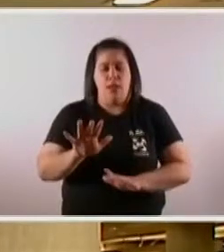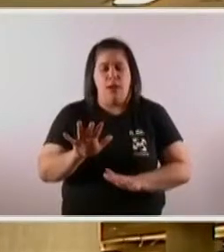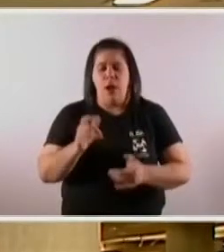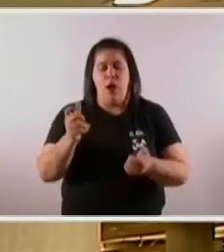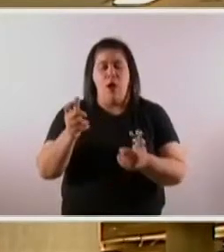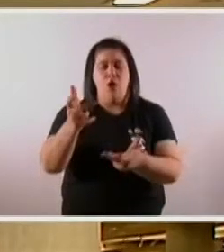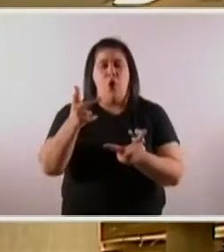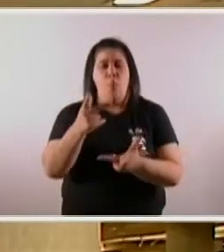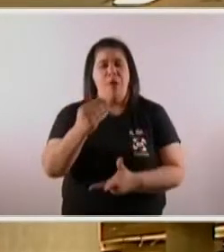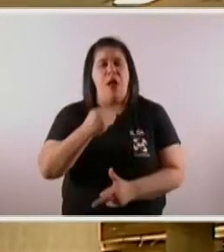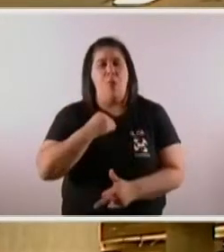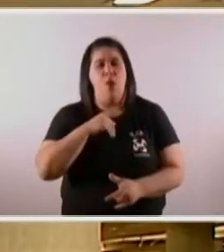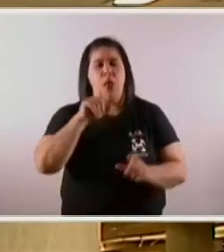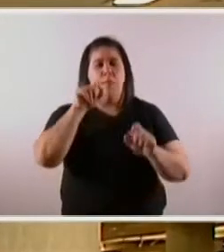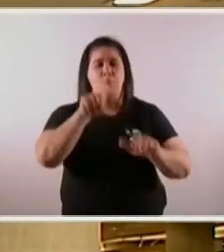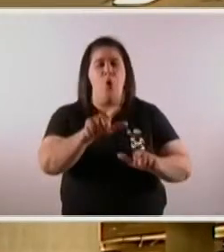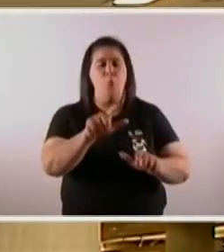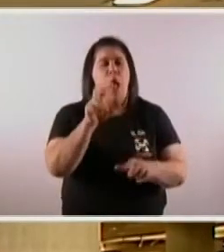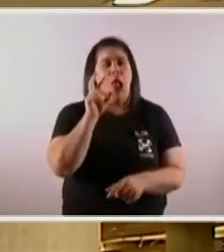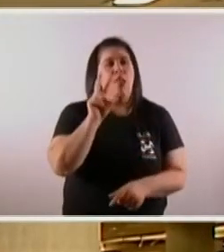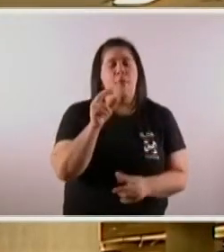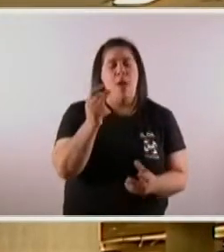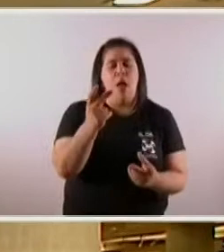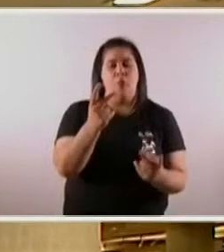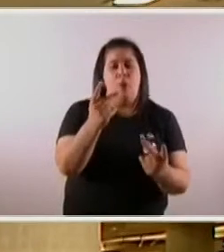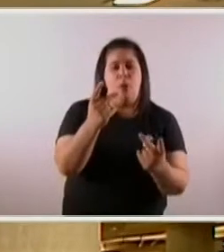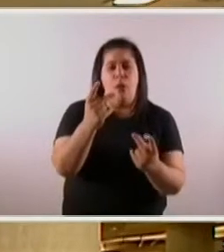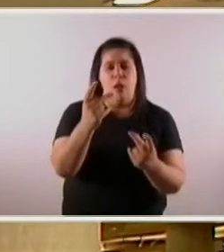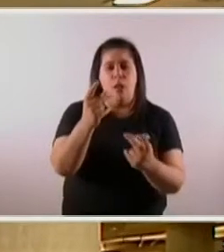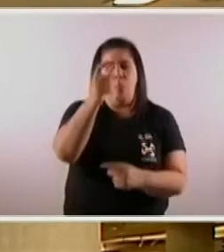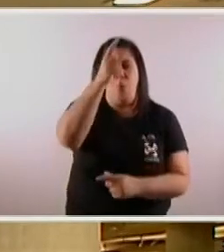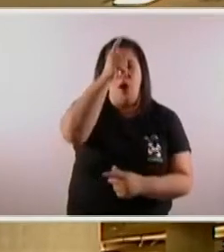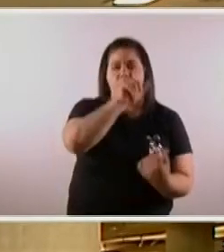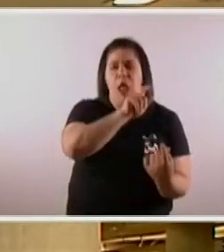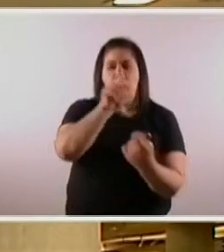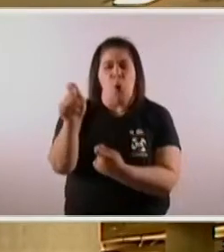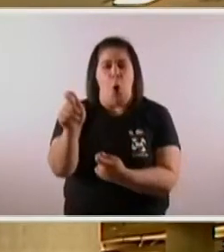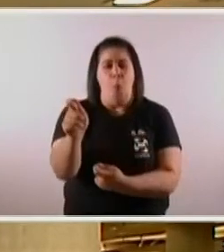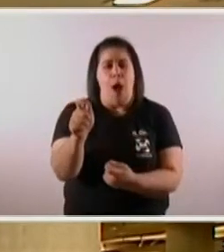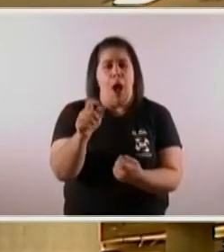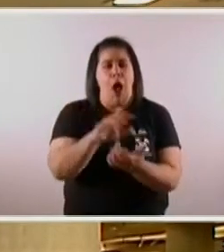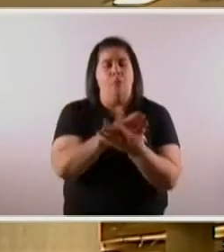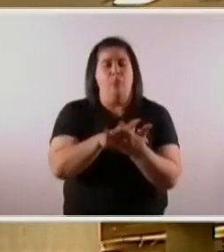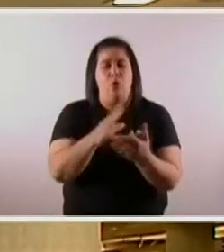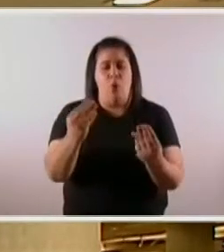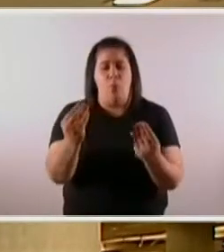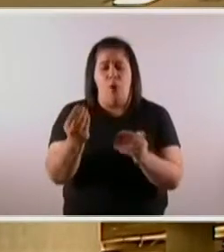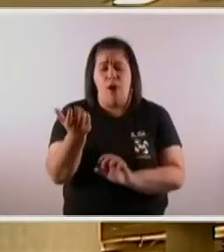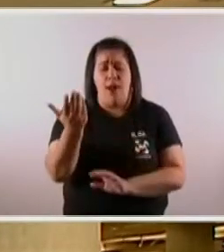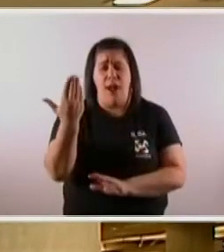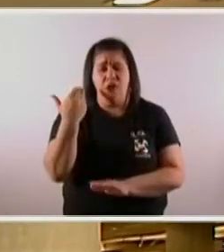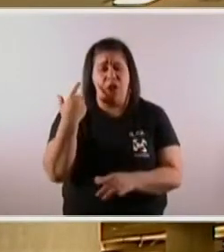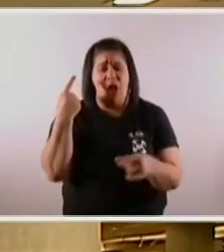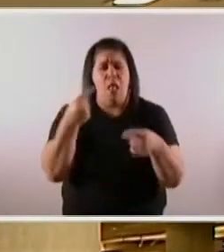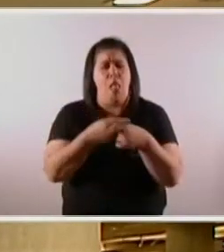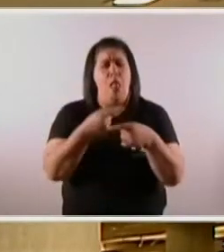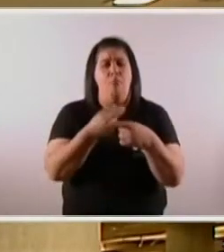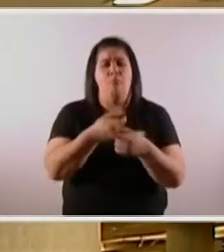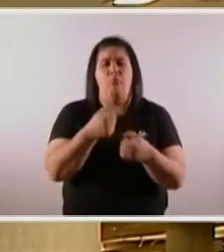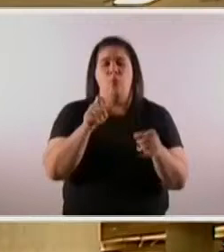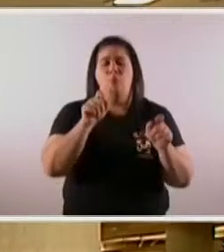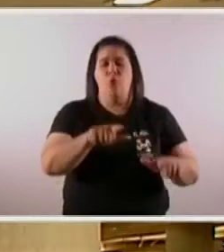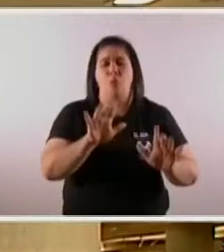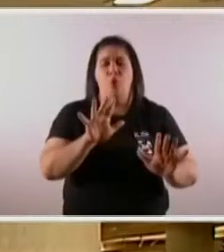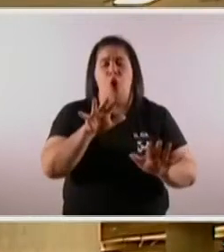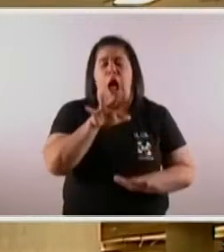que hay genuina buena voluntad de ver cuánto cuesta el traspaso a la policía. Basta a escuchar lo que decían ayer. Esto tiene intencionalidad política. No hay otra